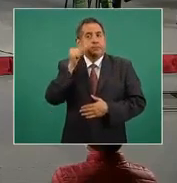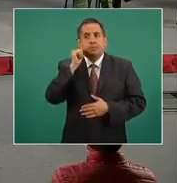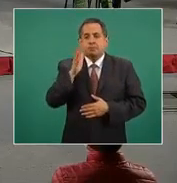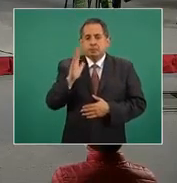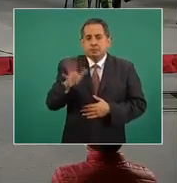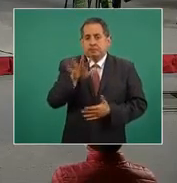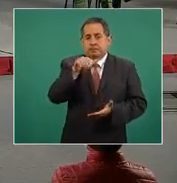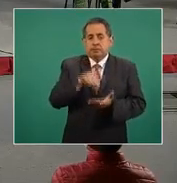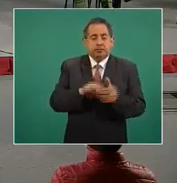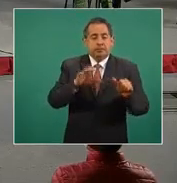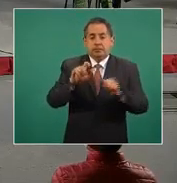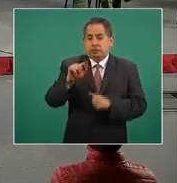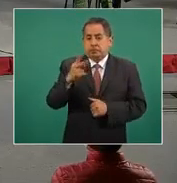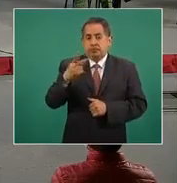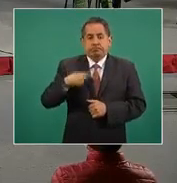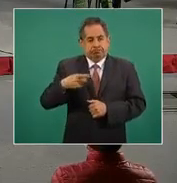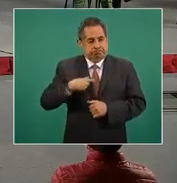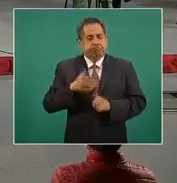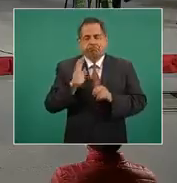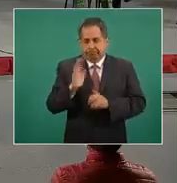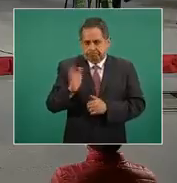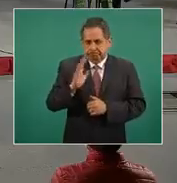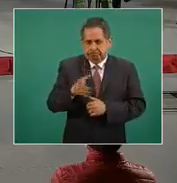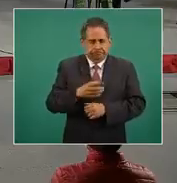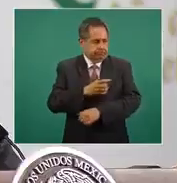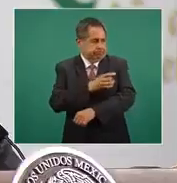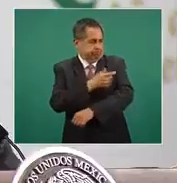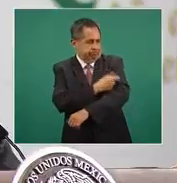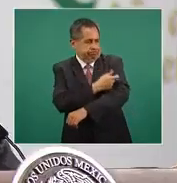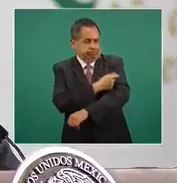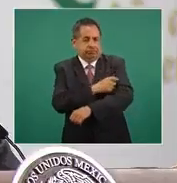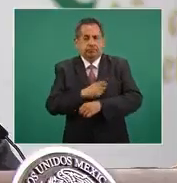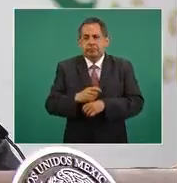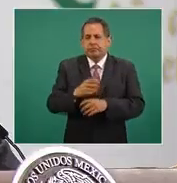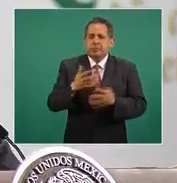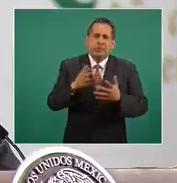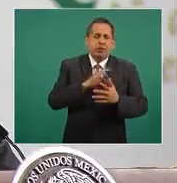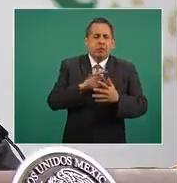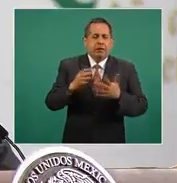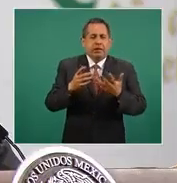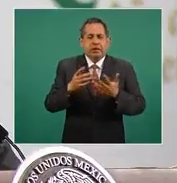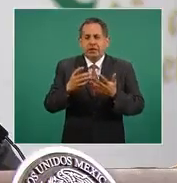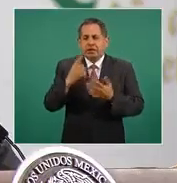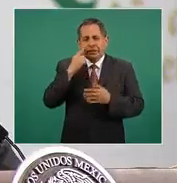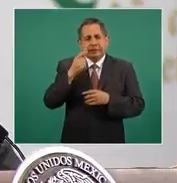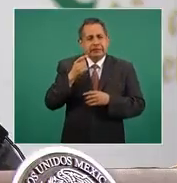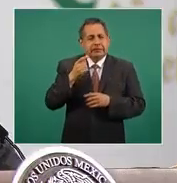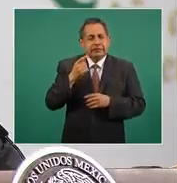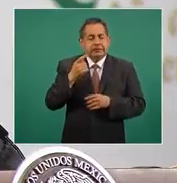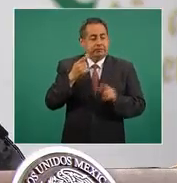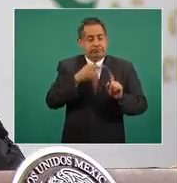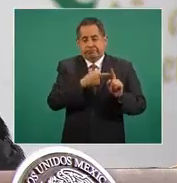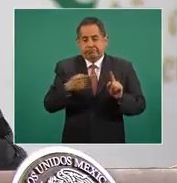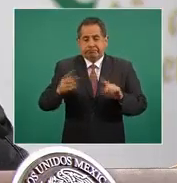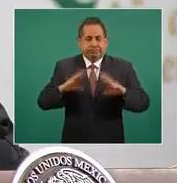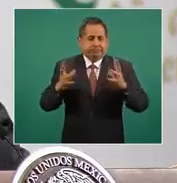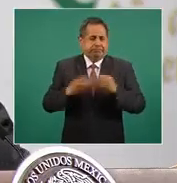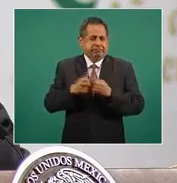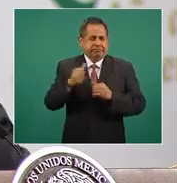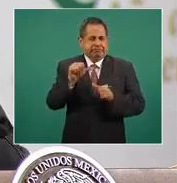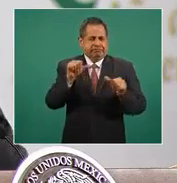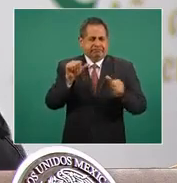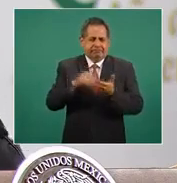300 personas vacunadas a lo largo de este tiempo y esto nos ha permitido conocer los tiempos de